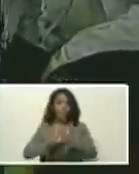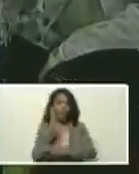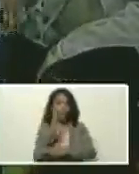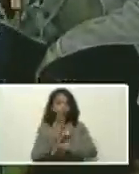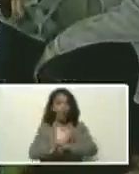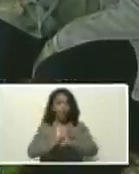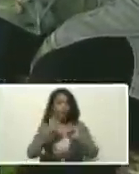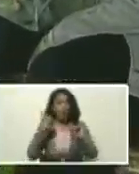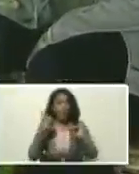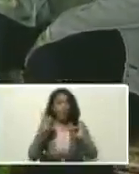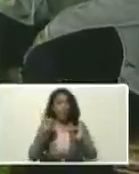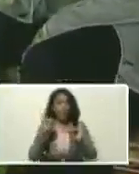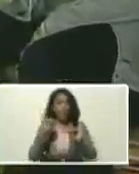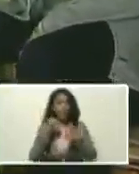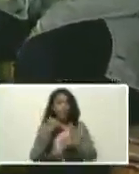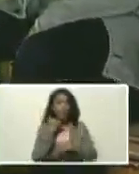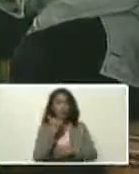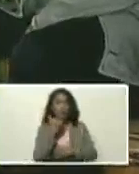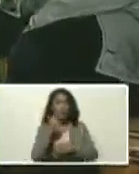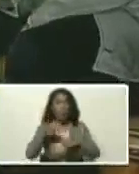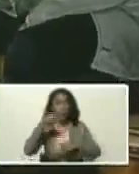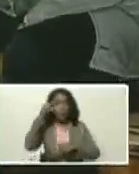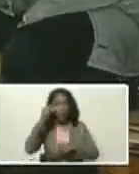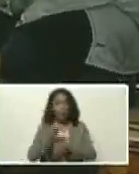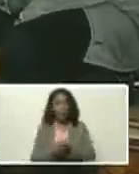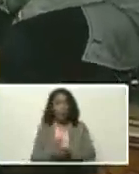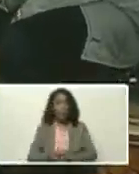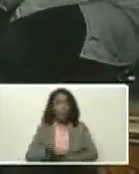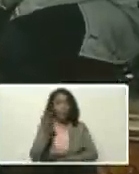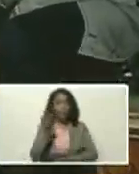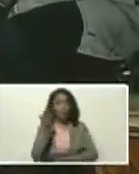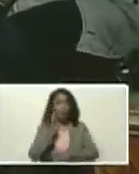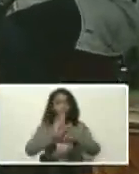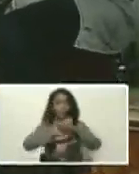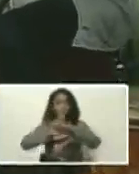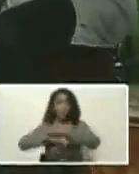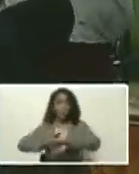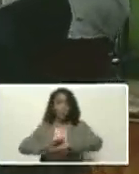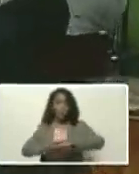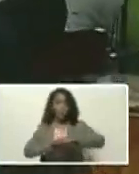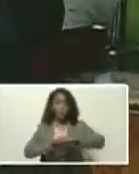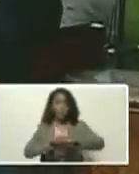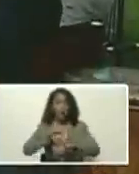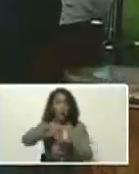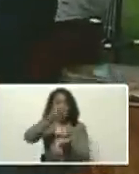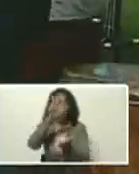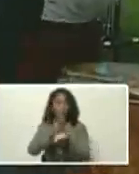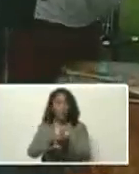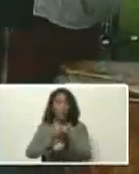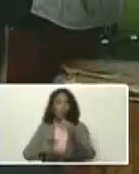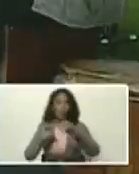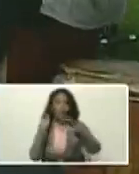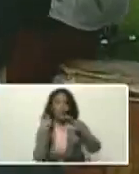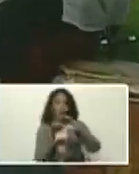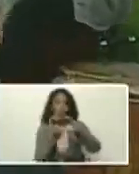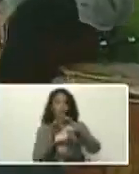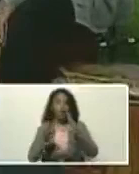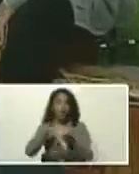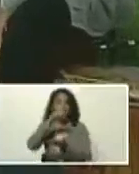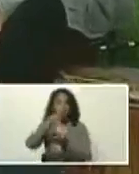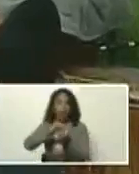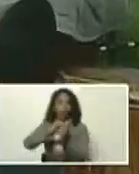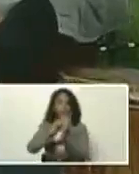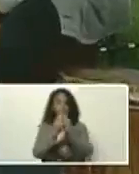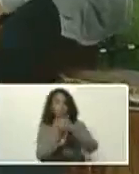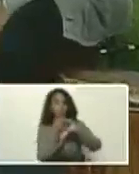finaliza, precisamente, este día, importantes anuncios, la aprobación, de un fondo nacional, rotatorio,